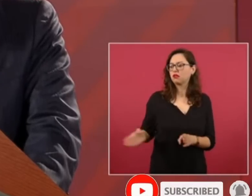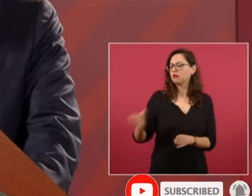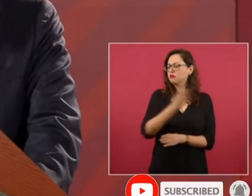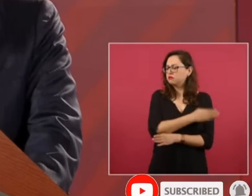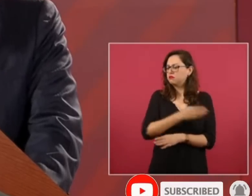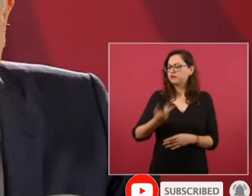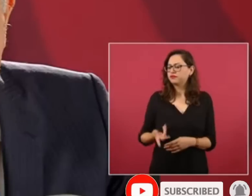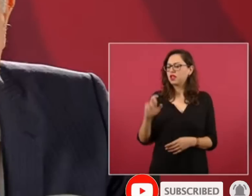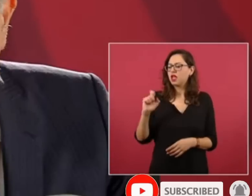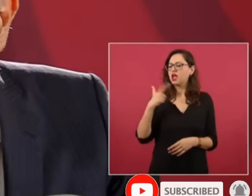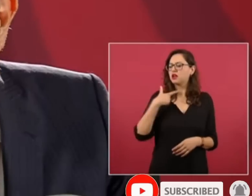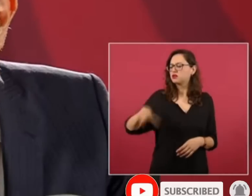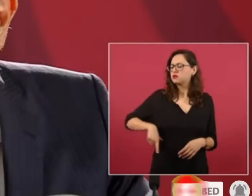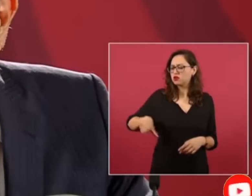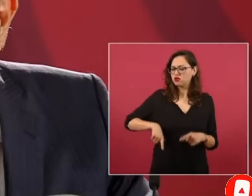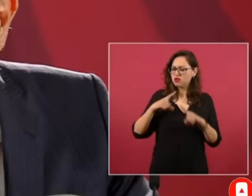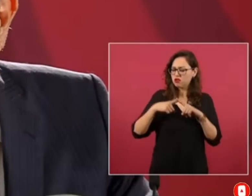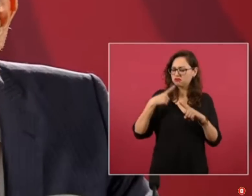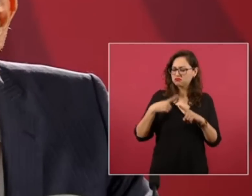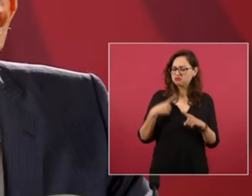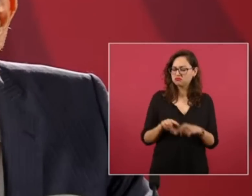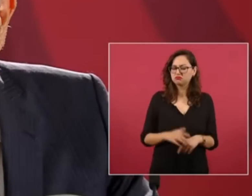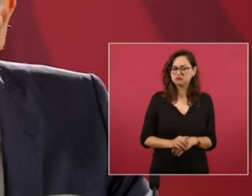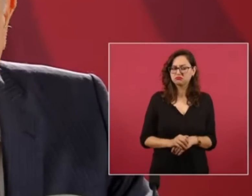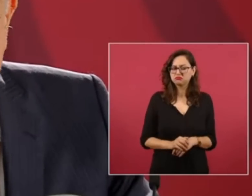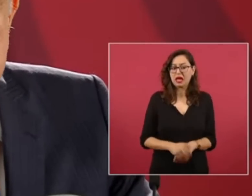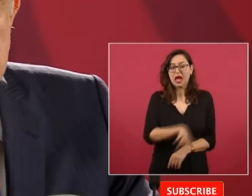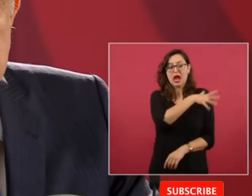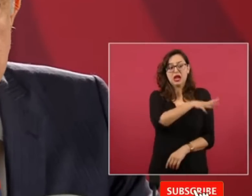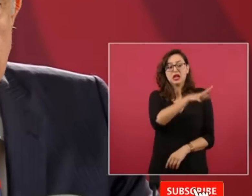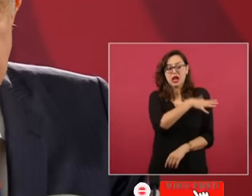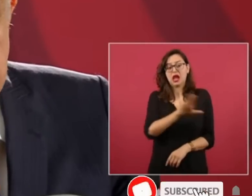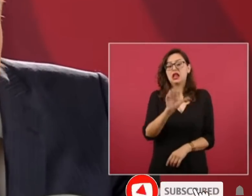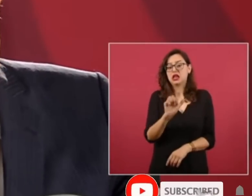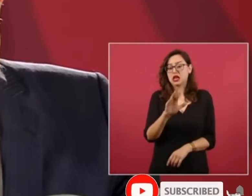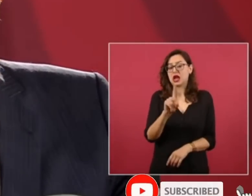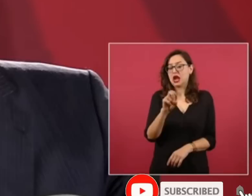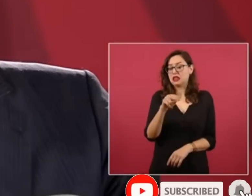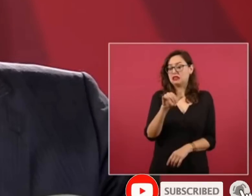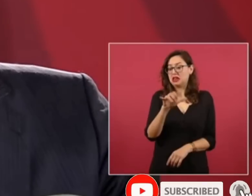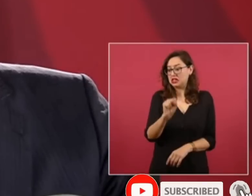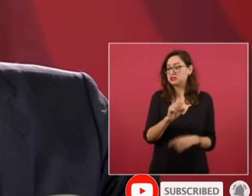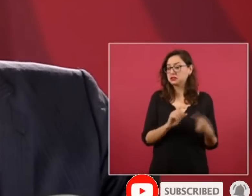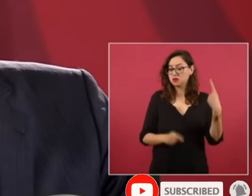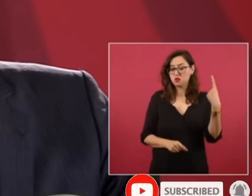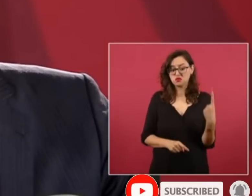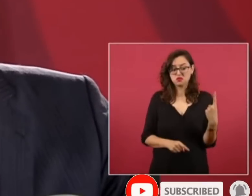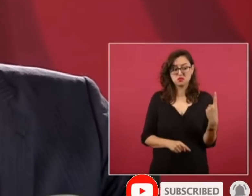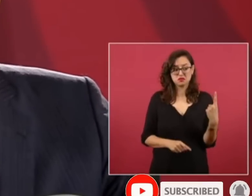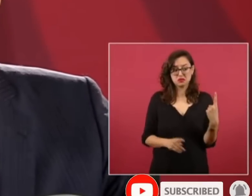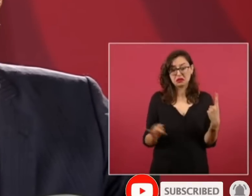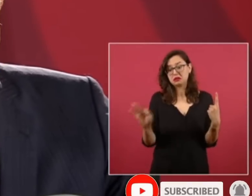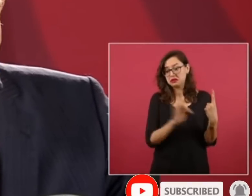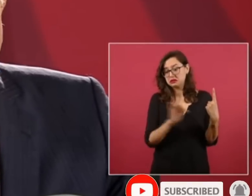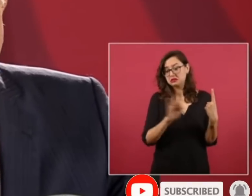y puede ser que otro presidente